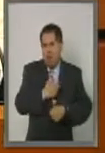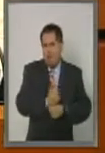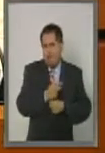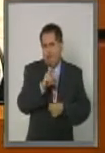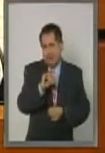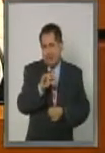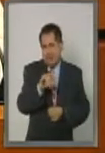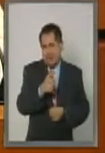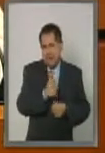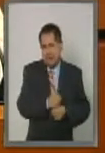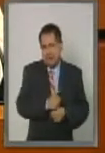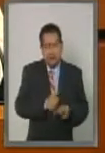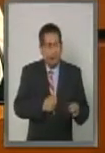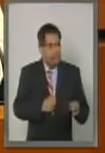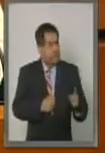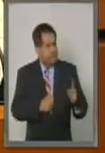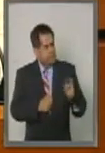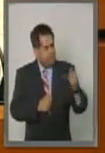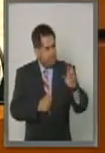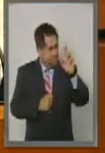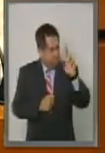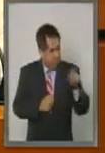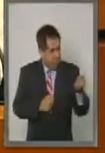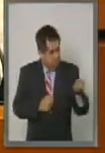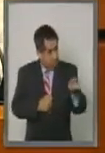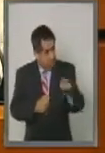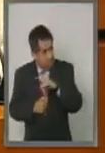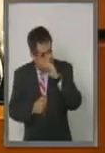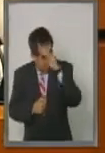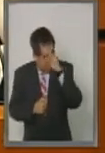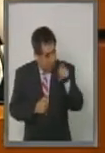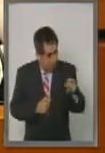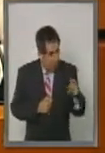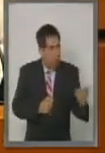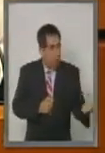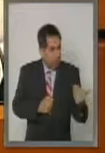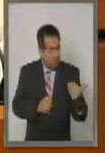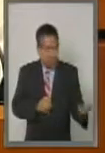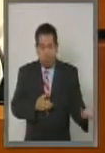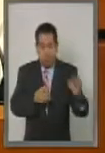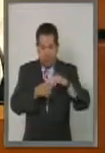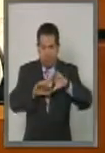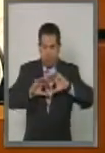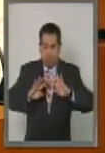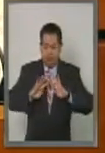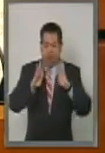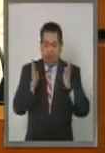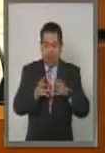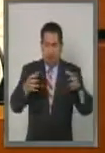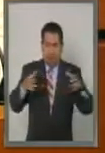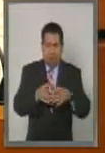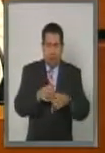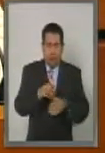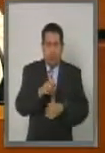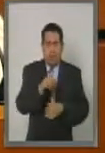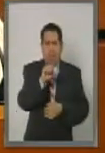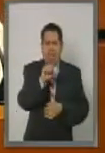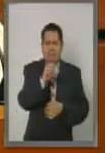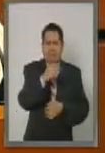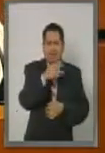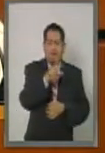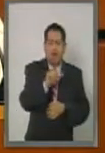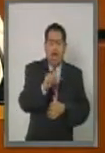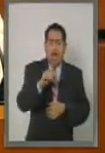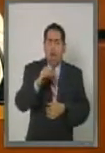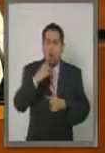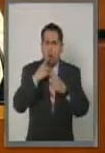quienes se postularon para ser considerados como parte de la Asamblea Consultiva de la Comisión Ejecutiva